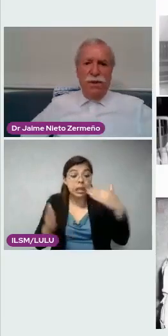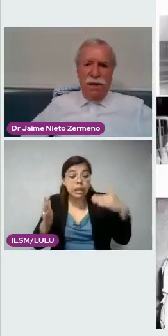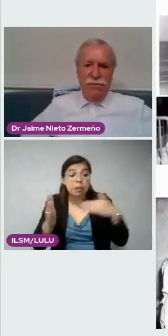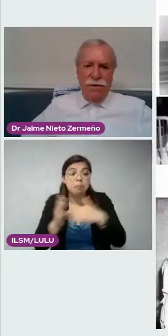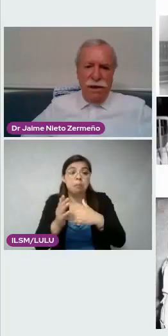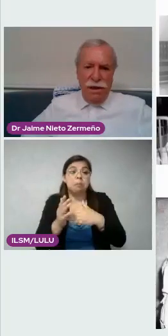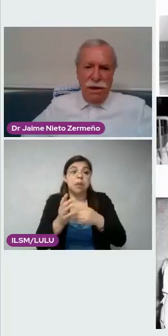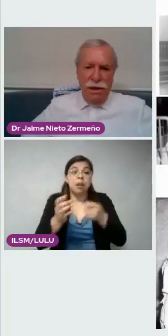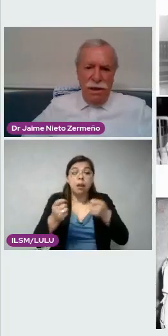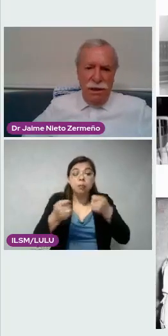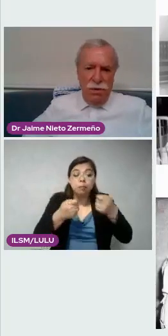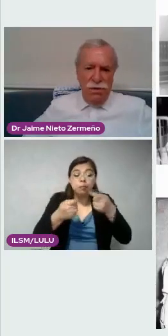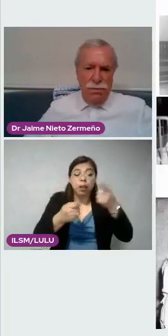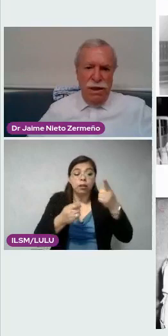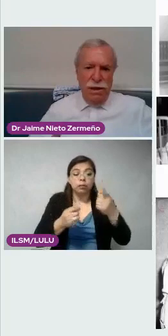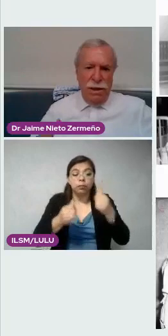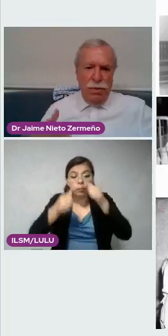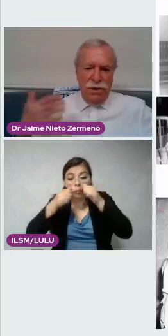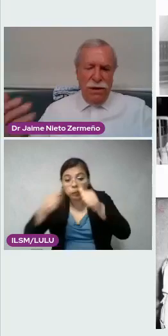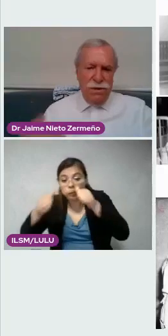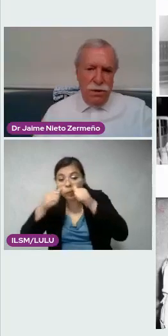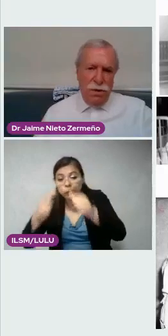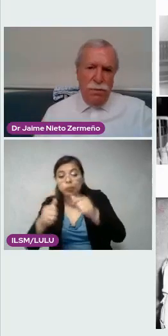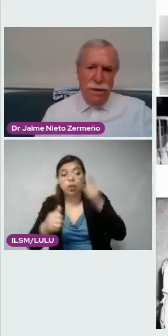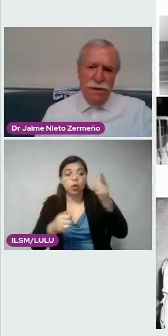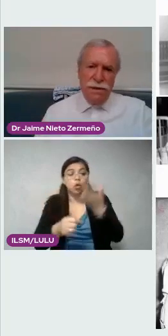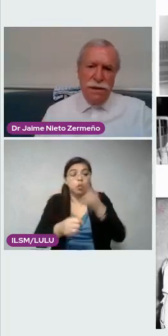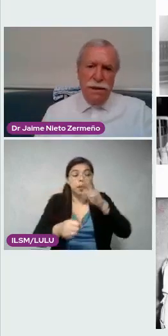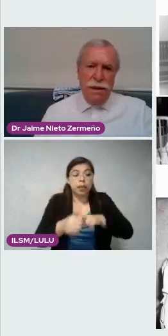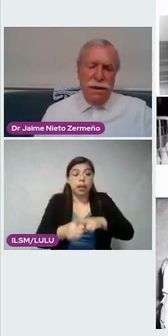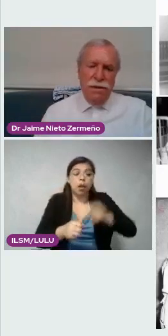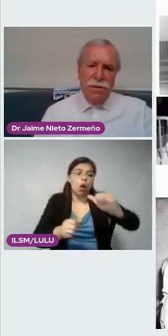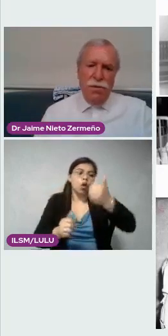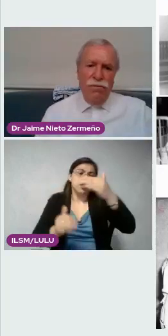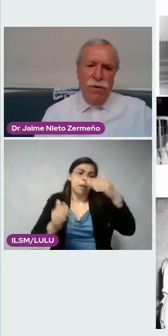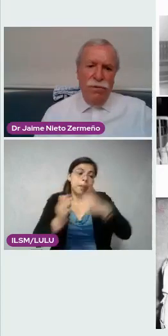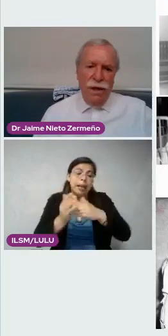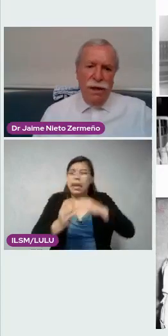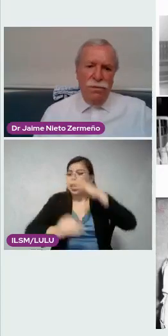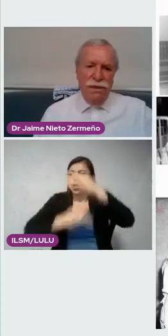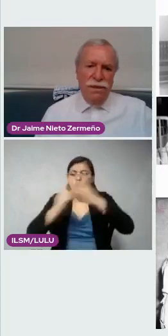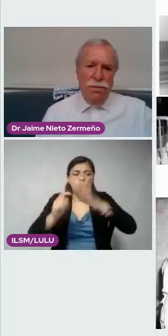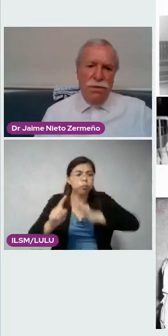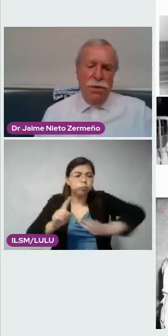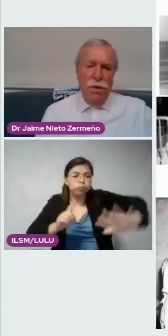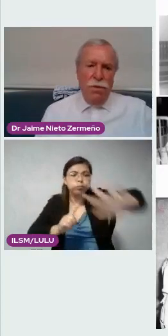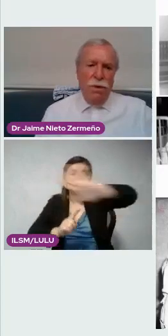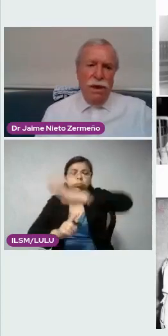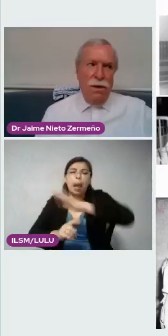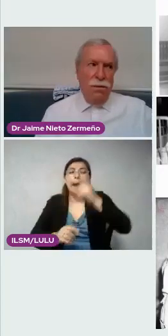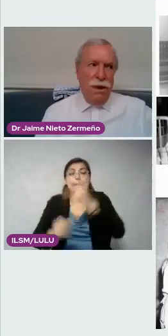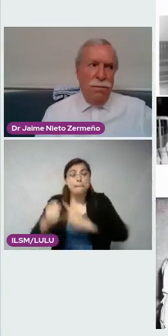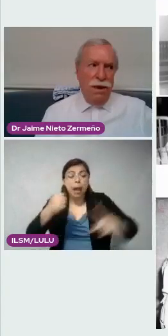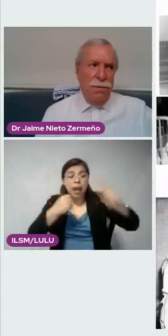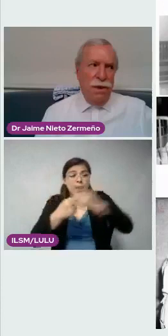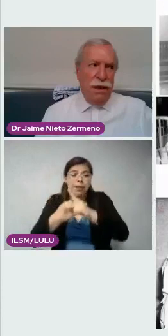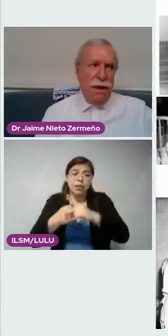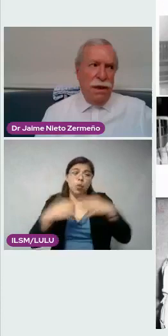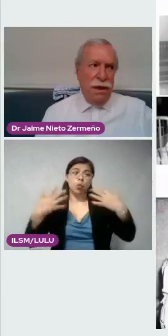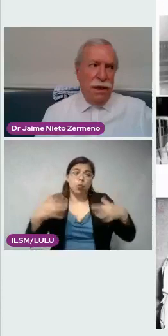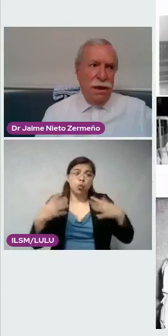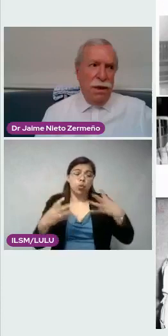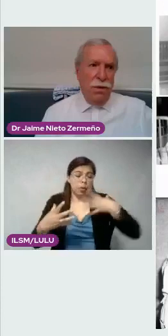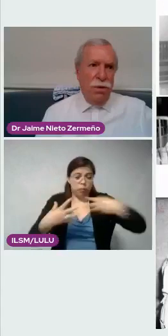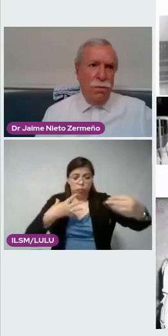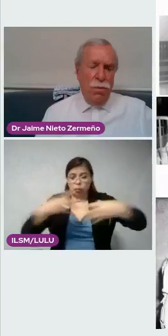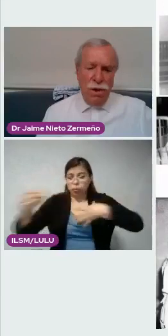en el hospital infantil. Y de 11.000 reportados en todo el país. Esto fue una, una, una epidemia que,